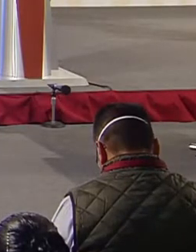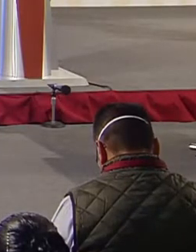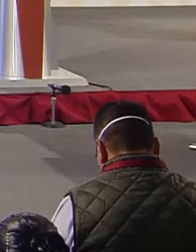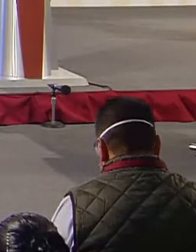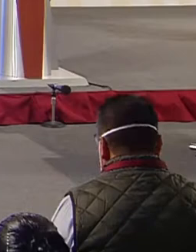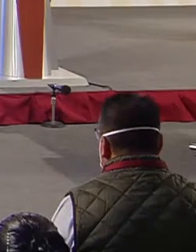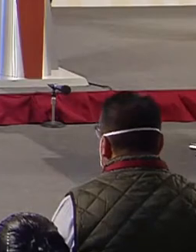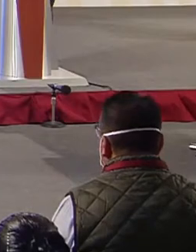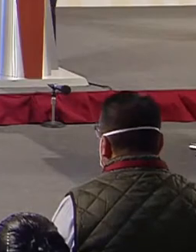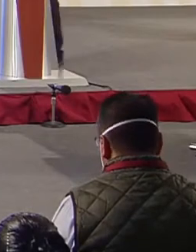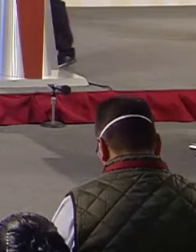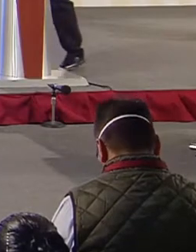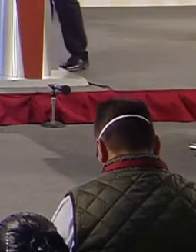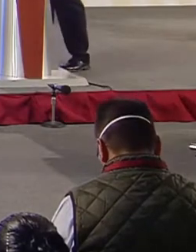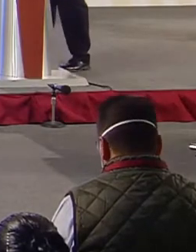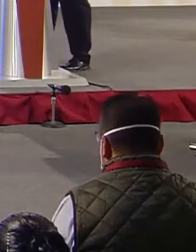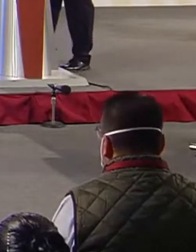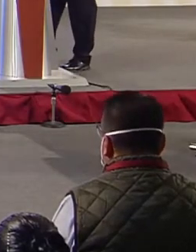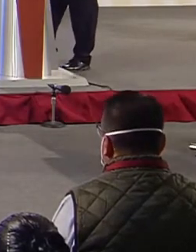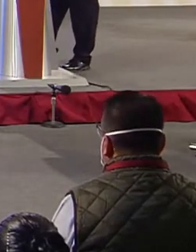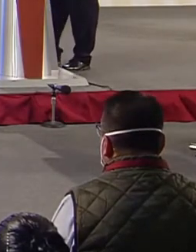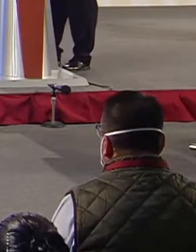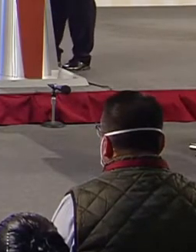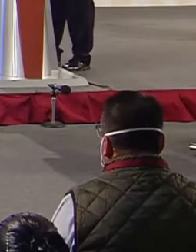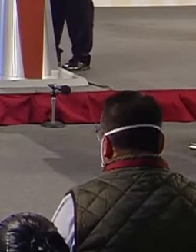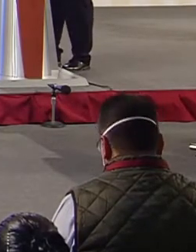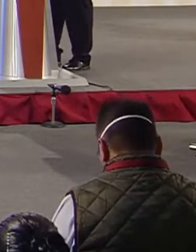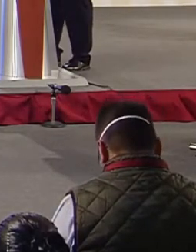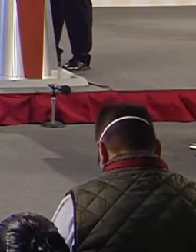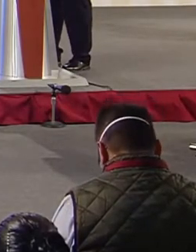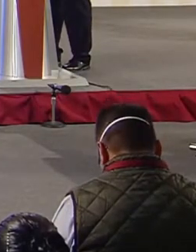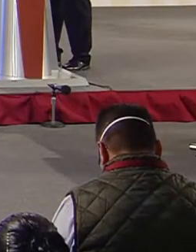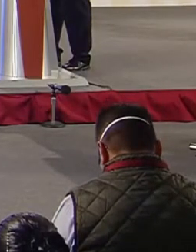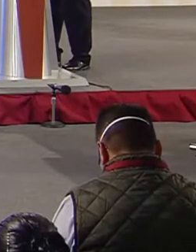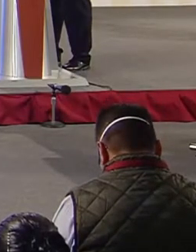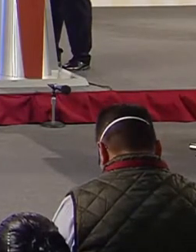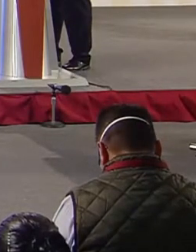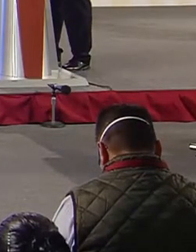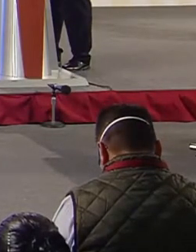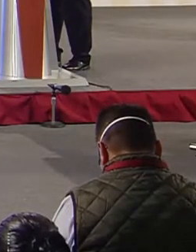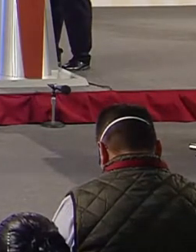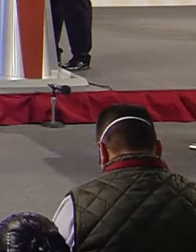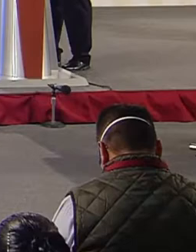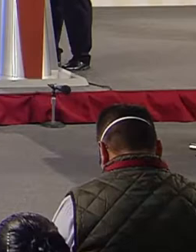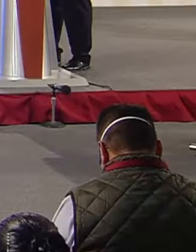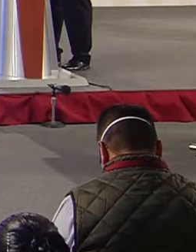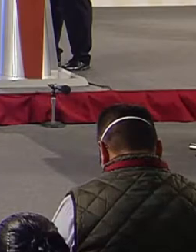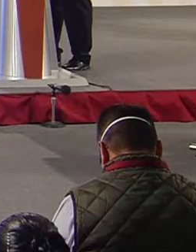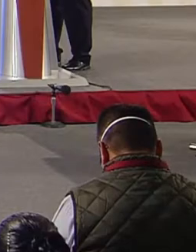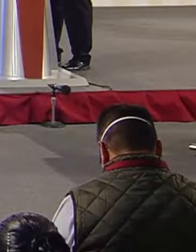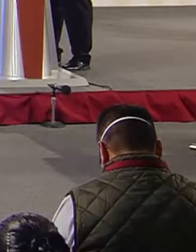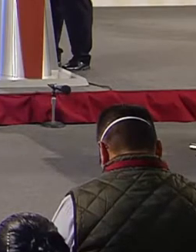la ventaja del doctor Américo Villarreal.